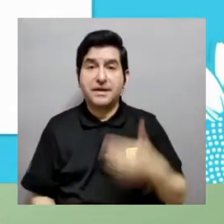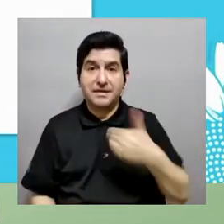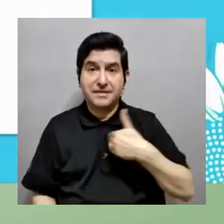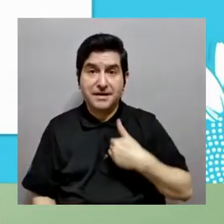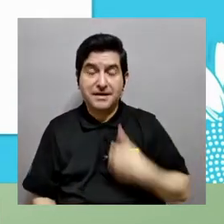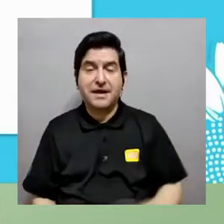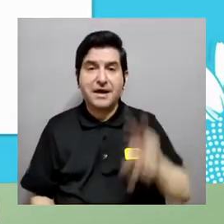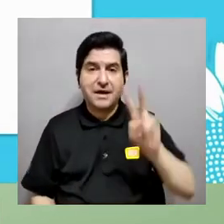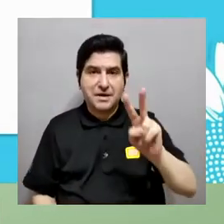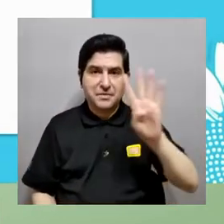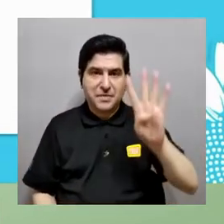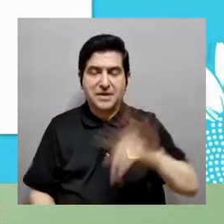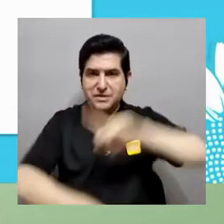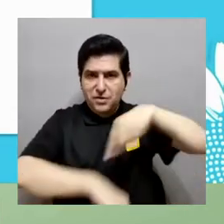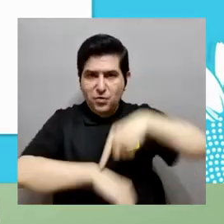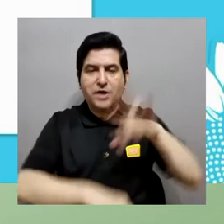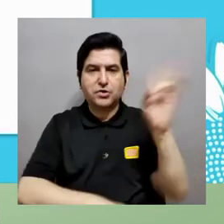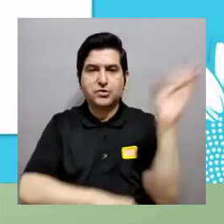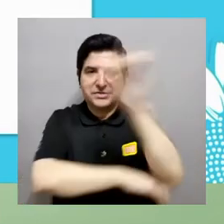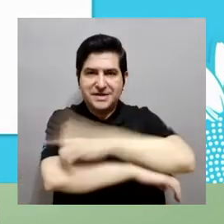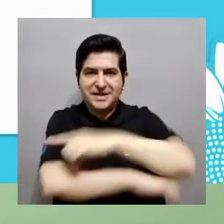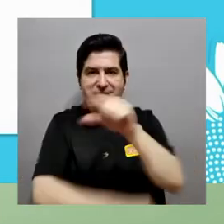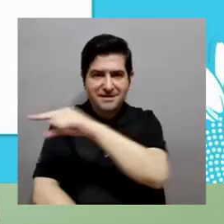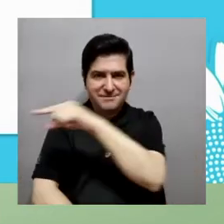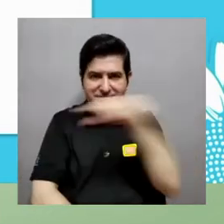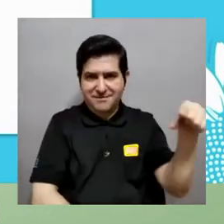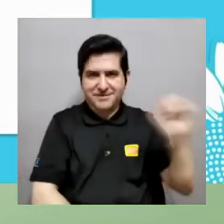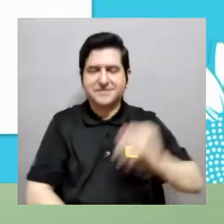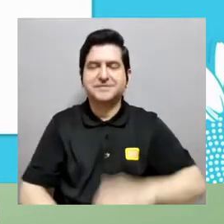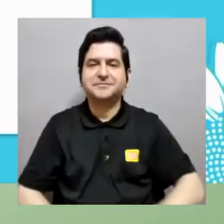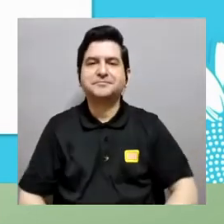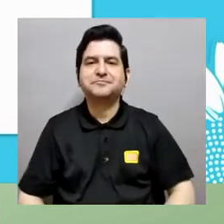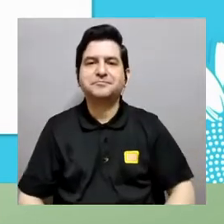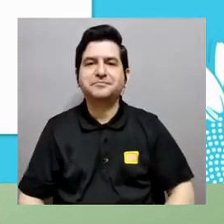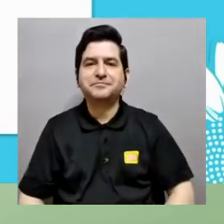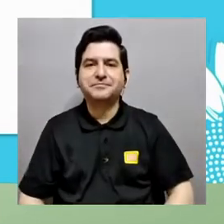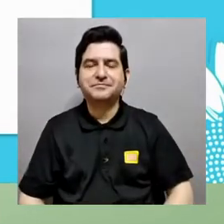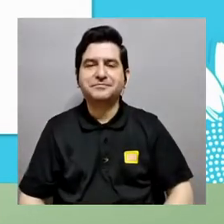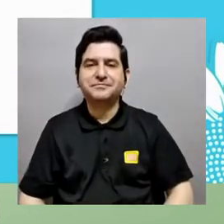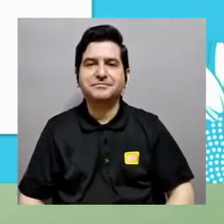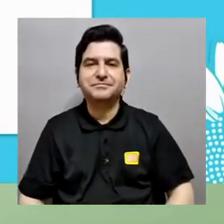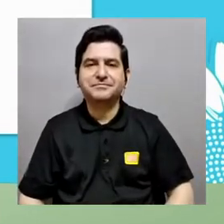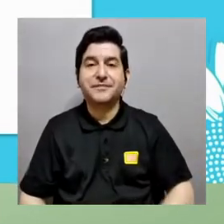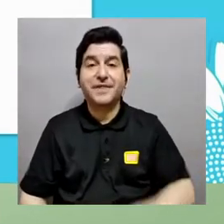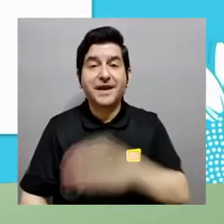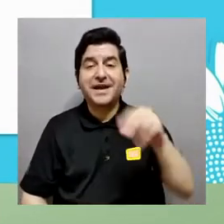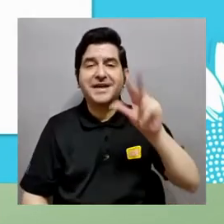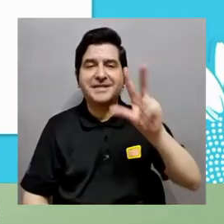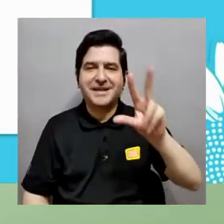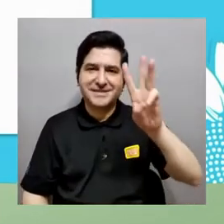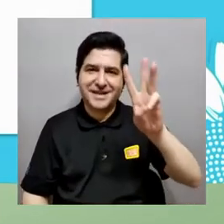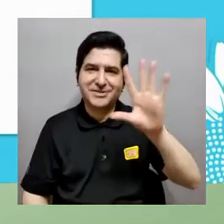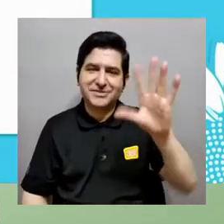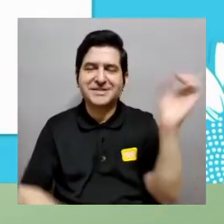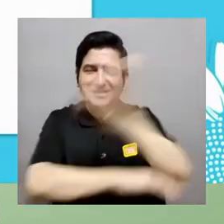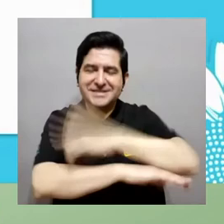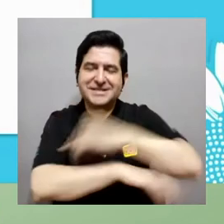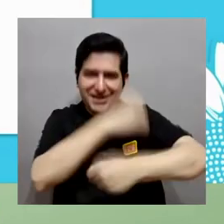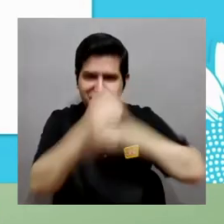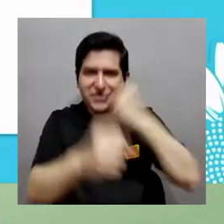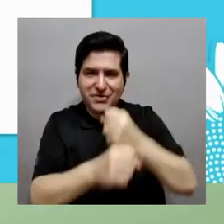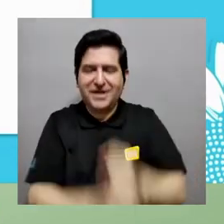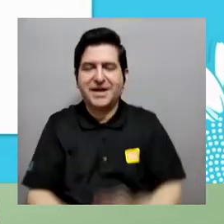aún así tener acceso a este instrumento entonces lo tengo 24 horas 7 días a la semana y 7